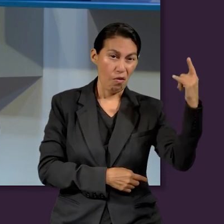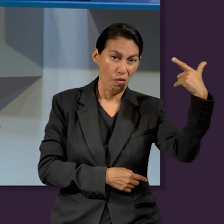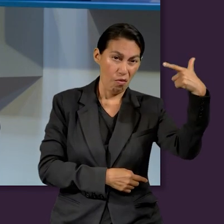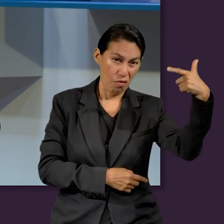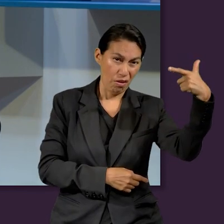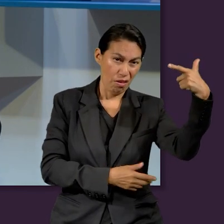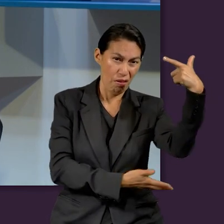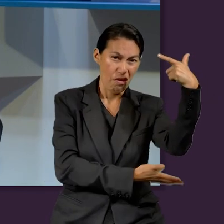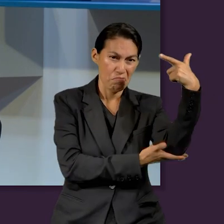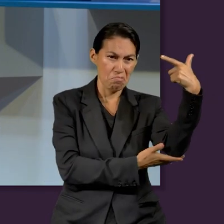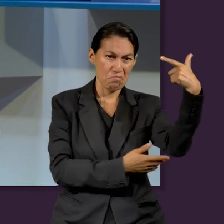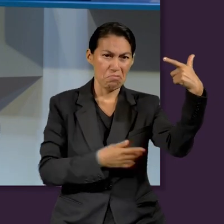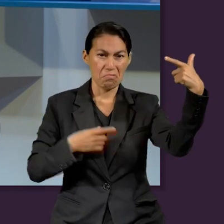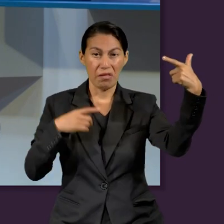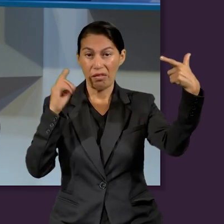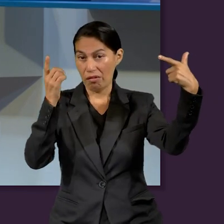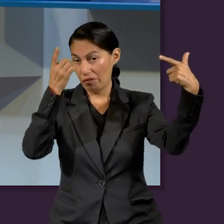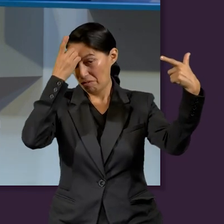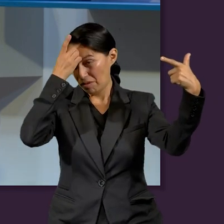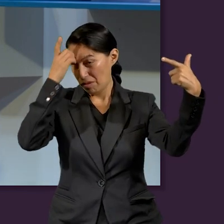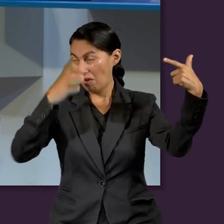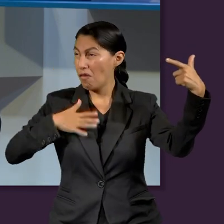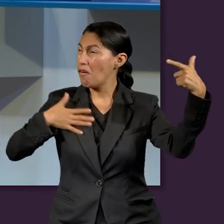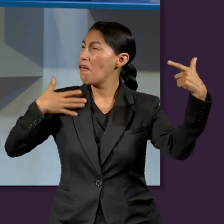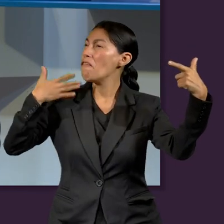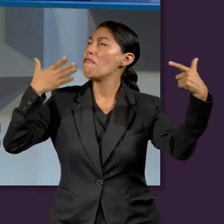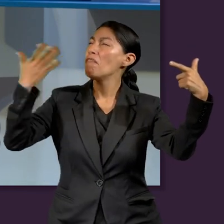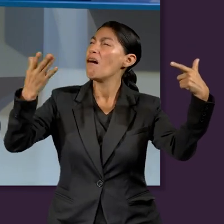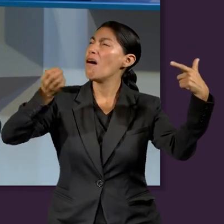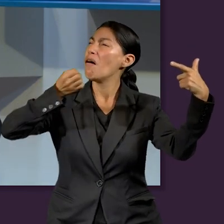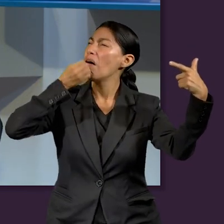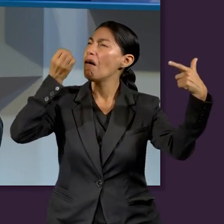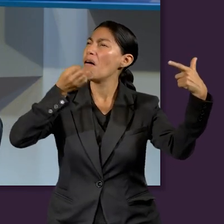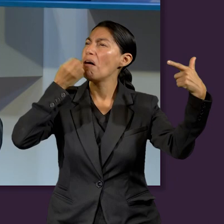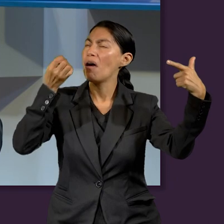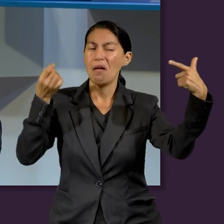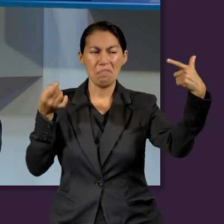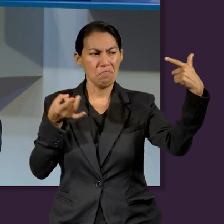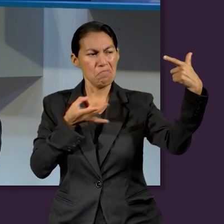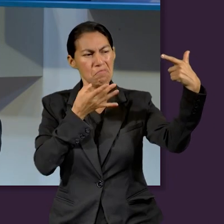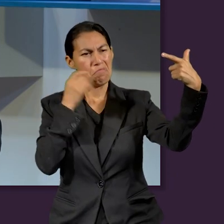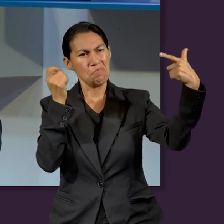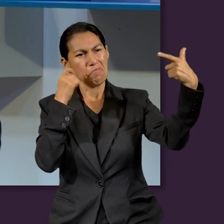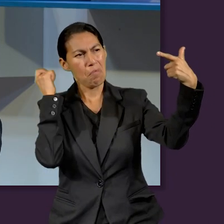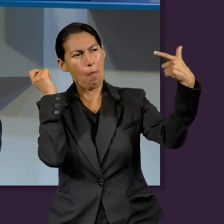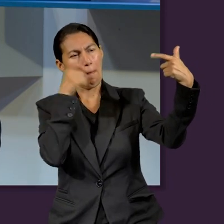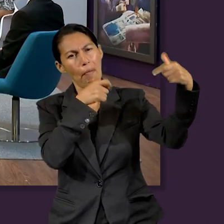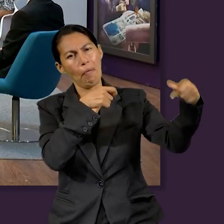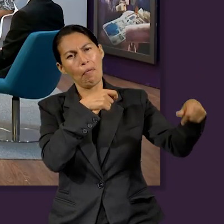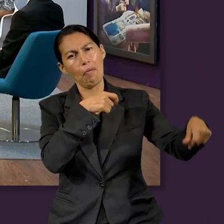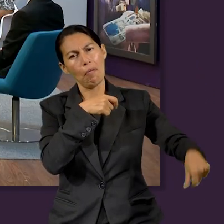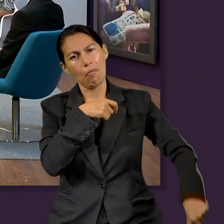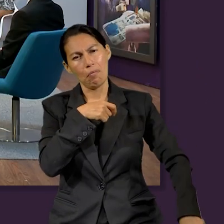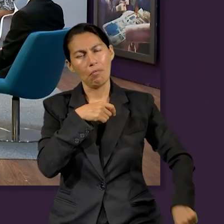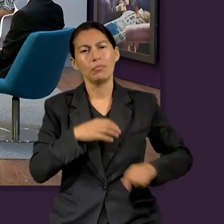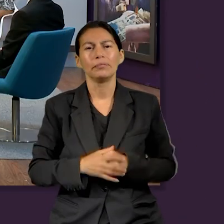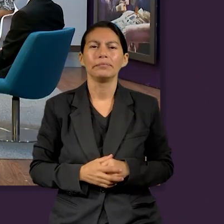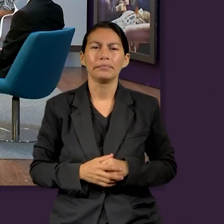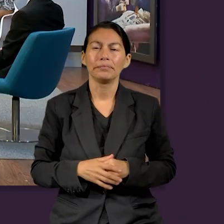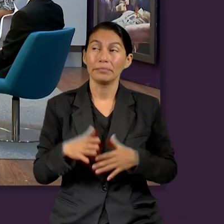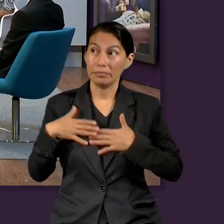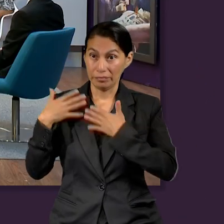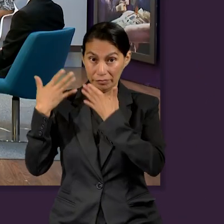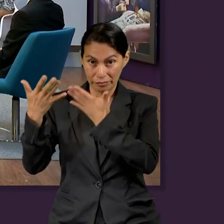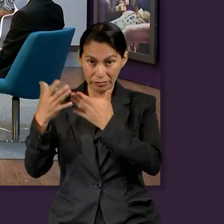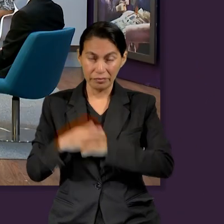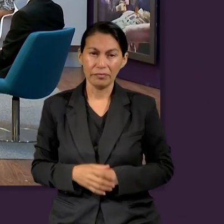éxito a ese Goliath, que estaba más grande, que estaba imponente, pero él confió, él prefirió